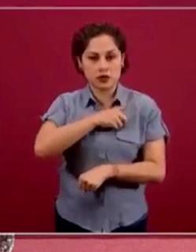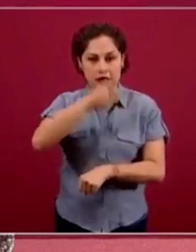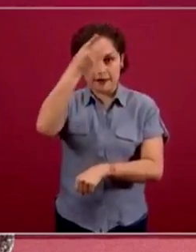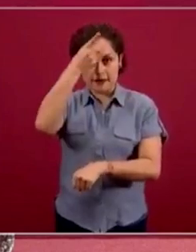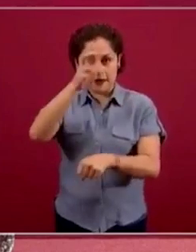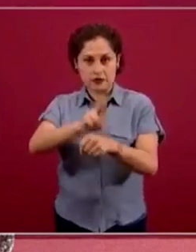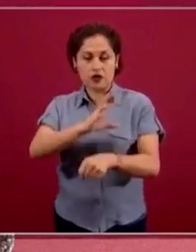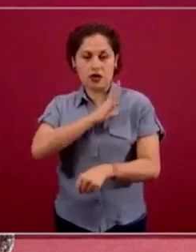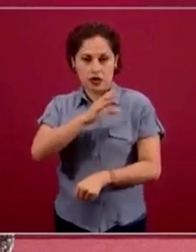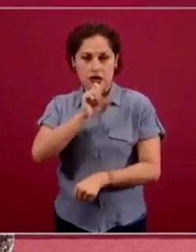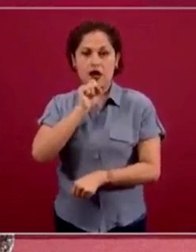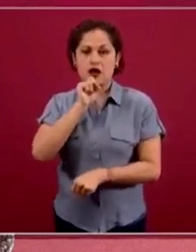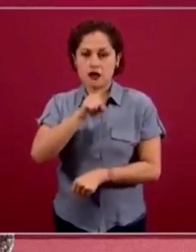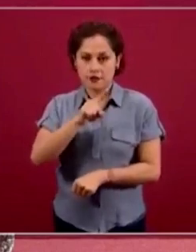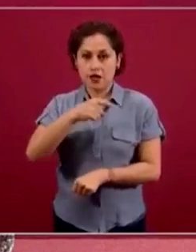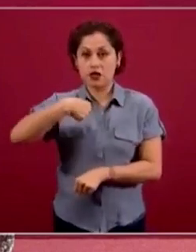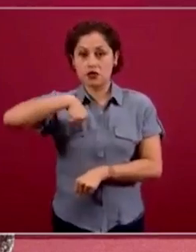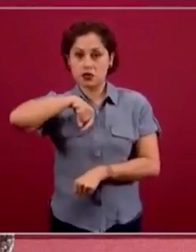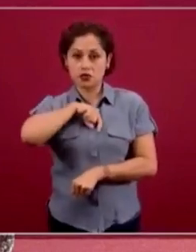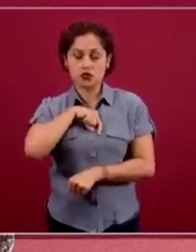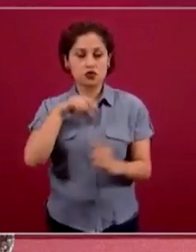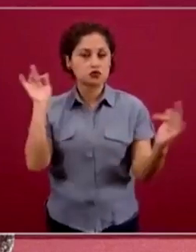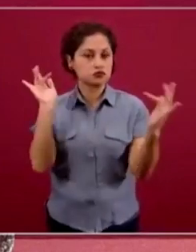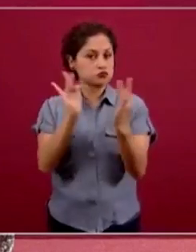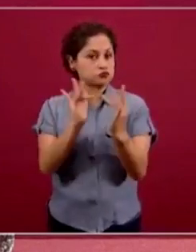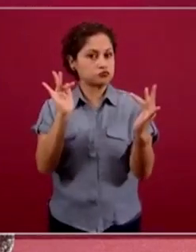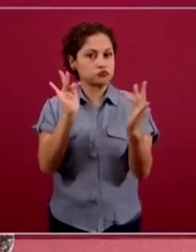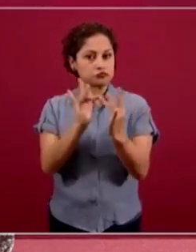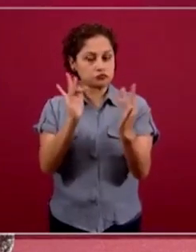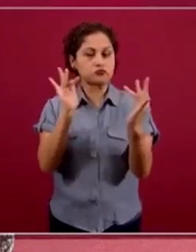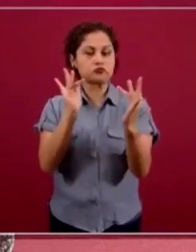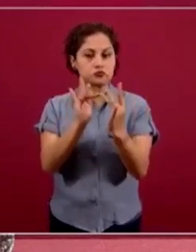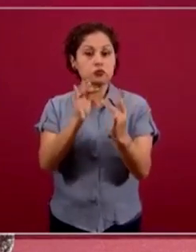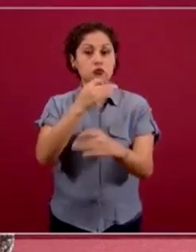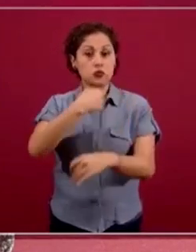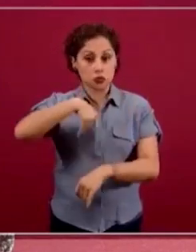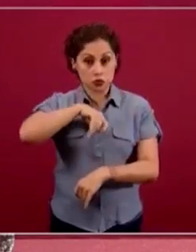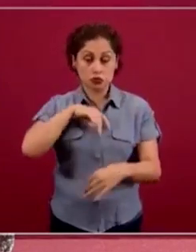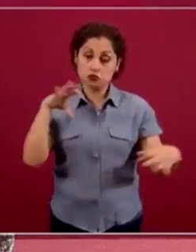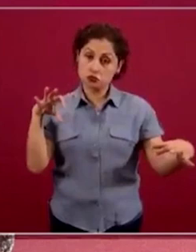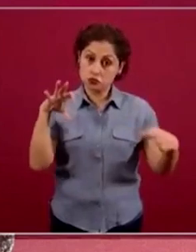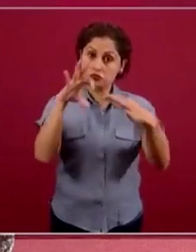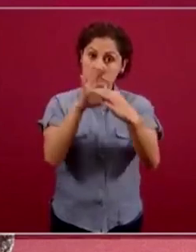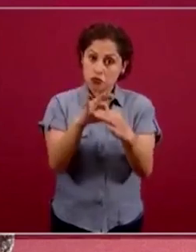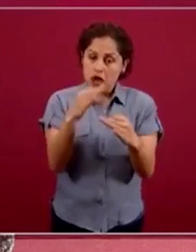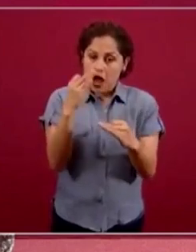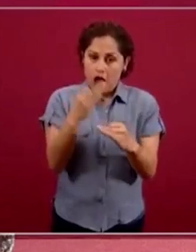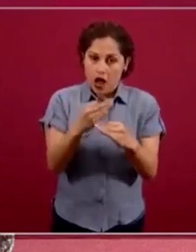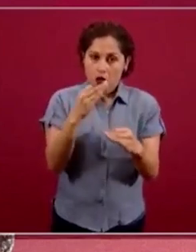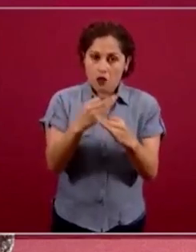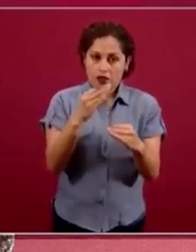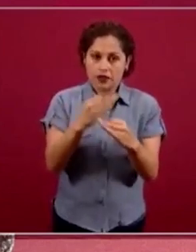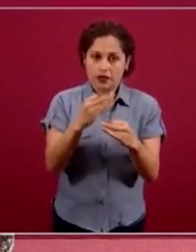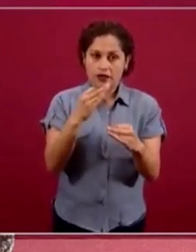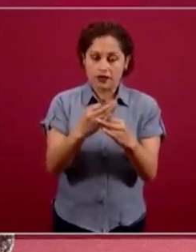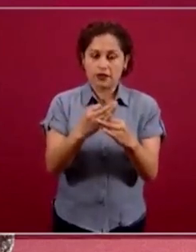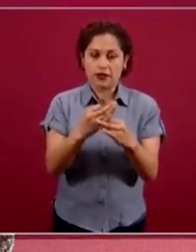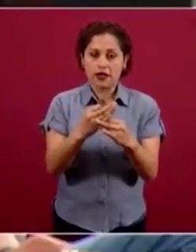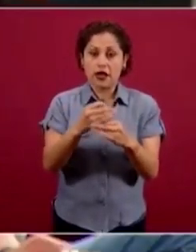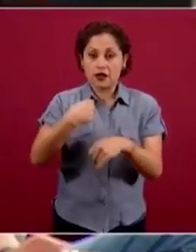y hemos estado en contacto directo, estamos trabajando directamente ahorita en una guía